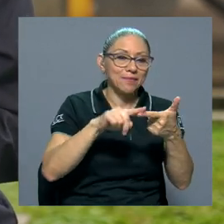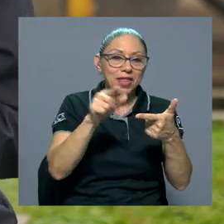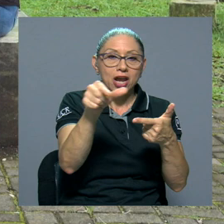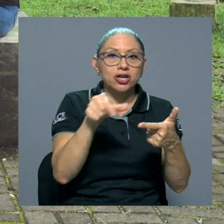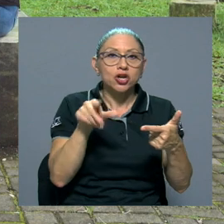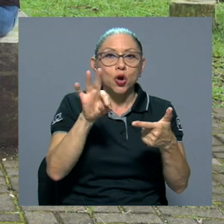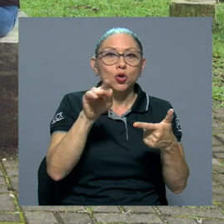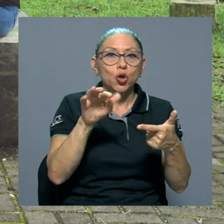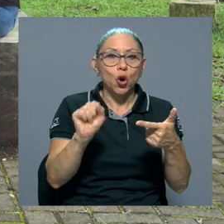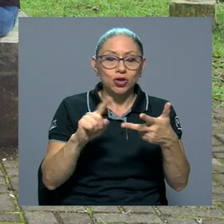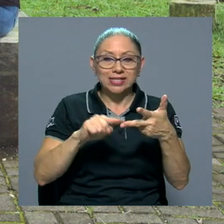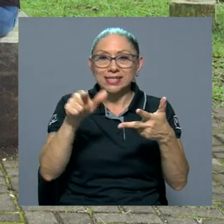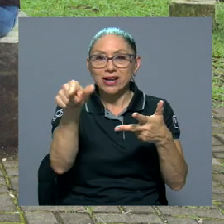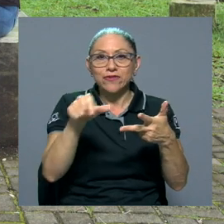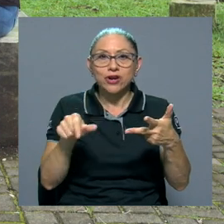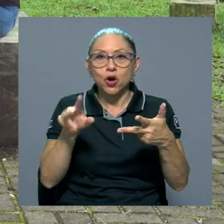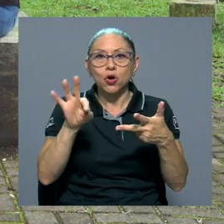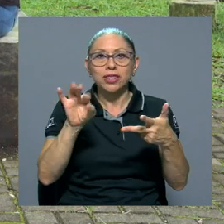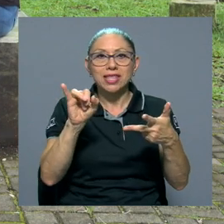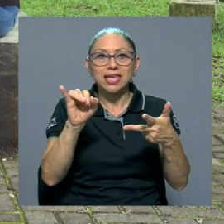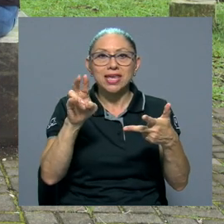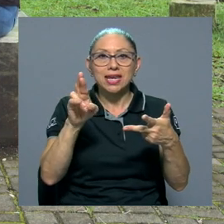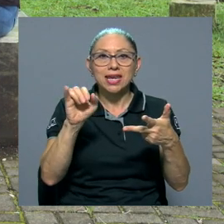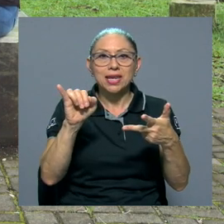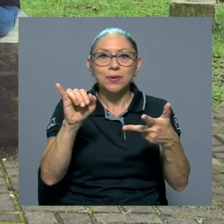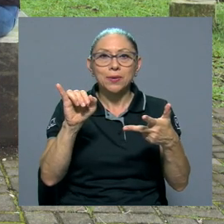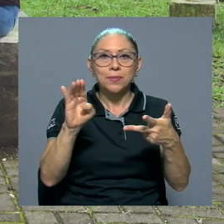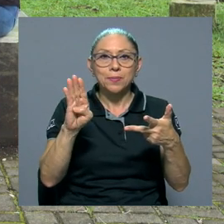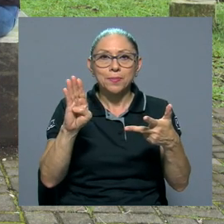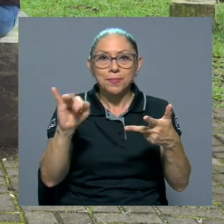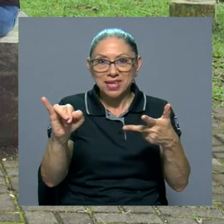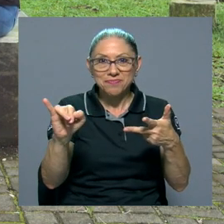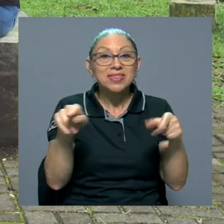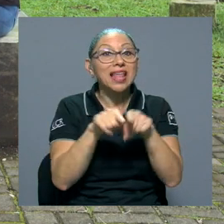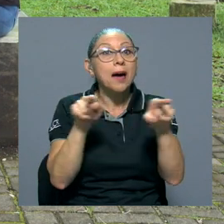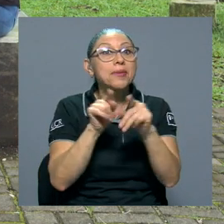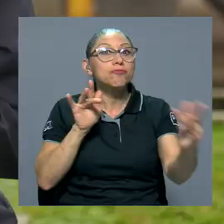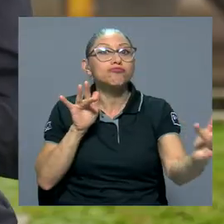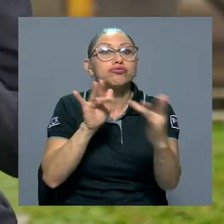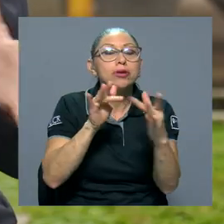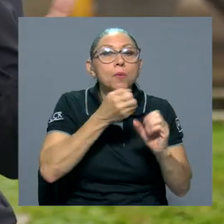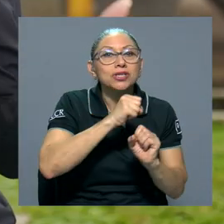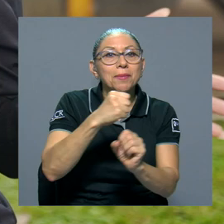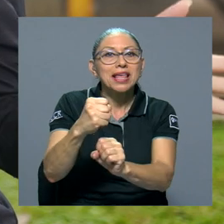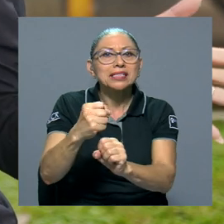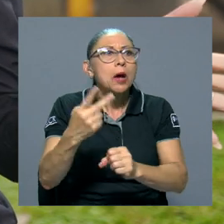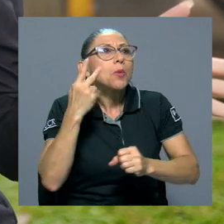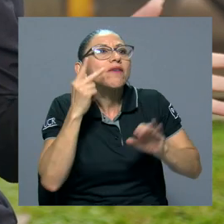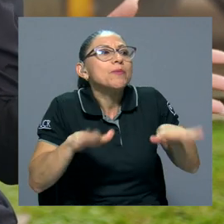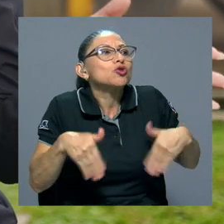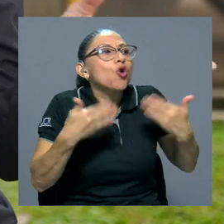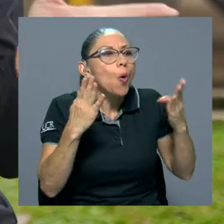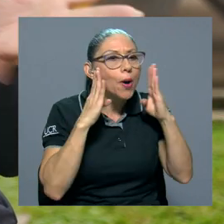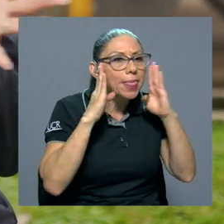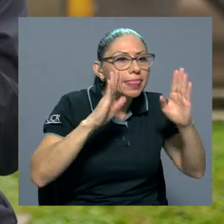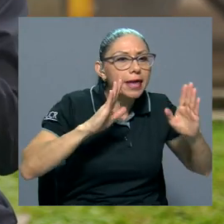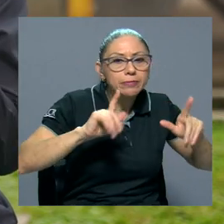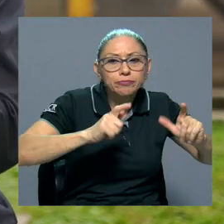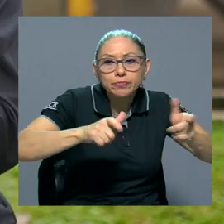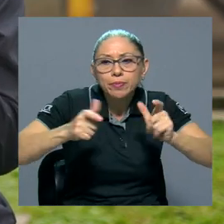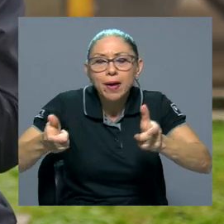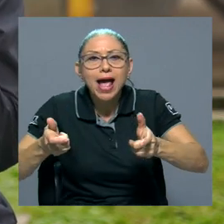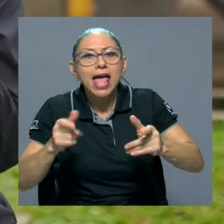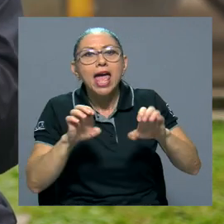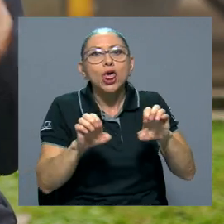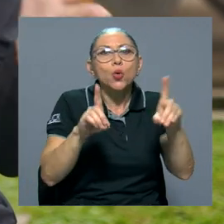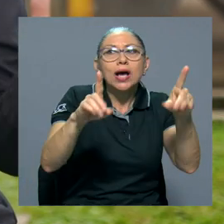el Tiriví. Y también por medio de las municipalidades pueden acercarse y contribuir, porque vemos temas desde gestión de residuos, educación